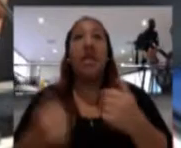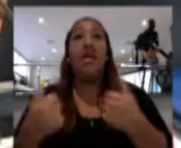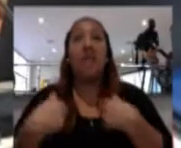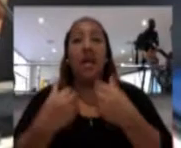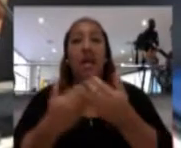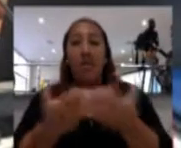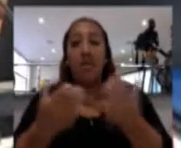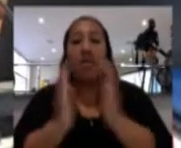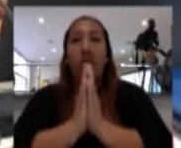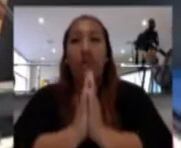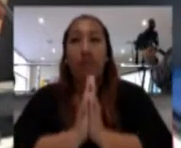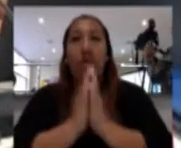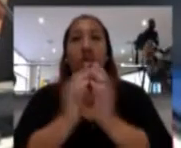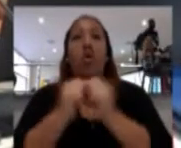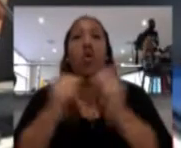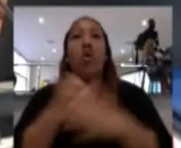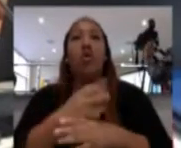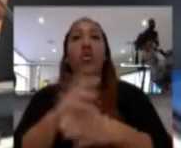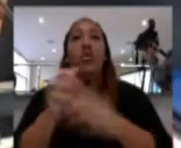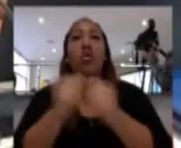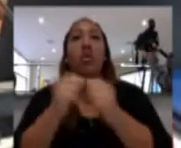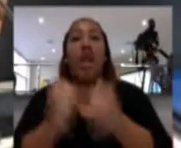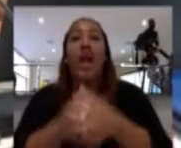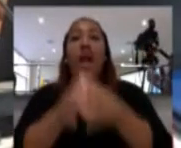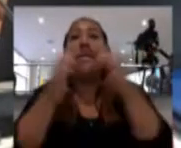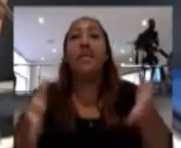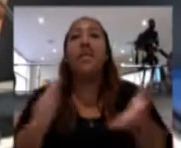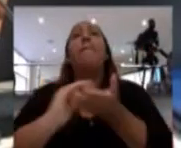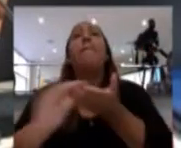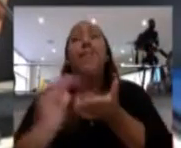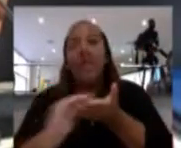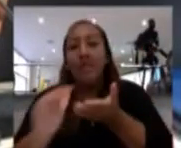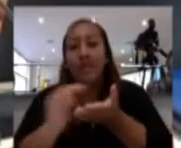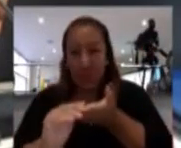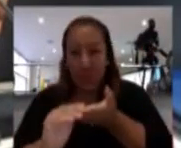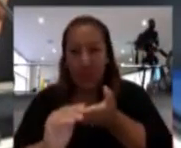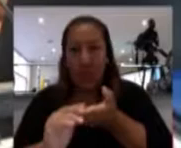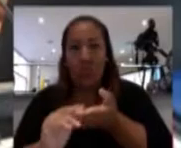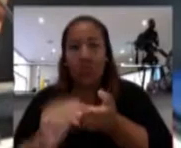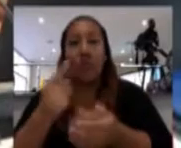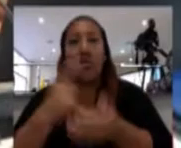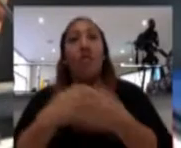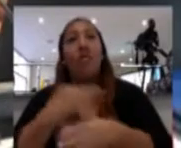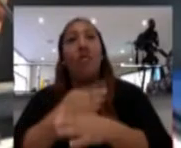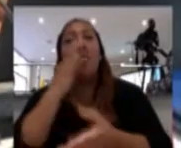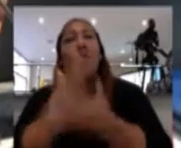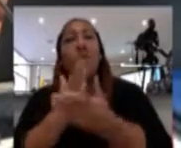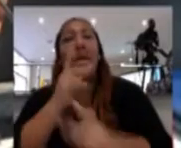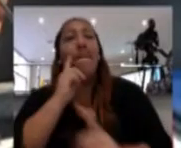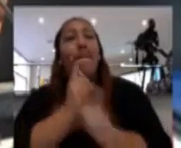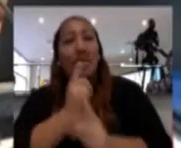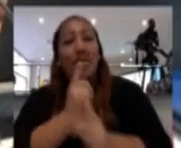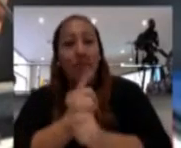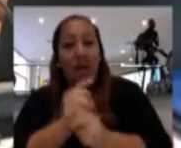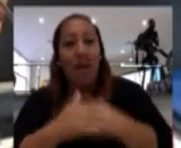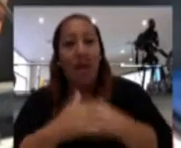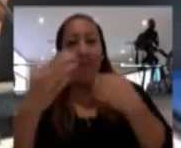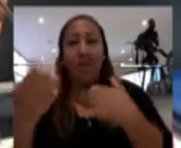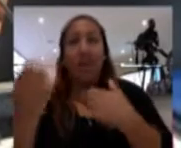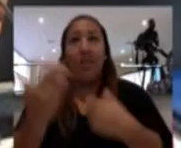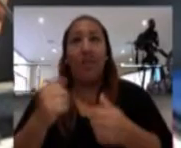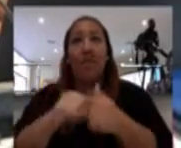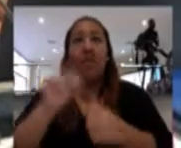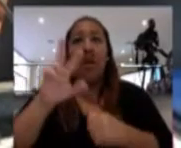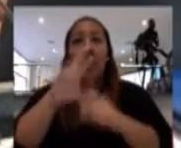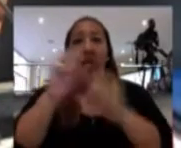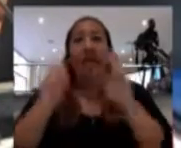tenga bien disponible en la consideración del Consejo, la ampliación de su licencia por motivos de índolo personal. Esta ampliación se solicita